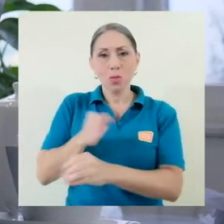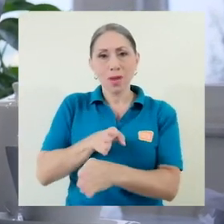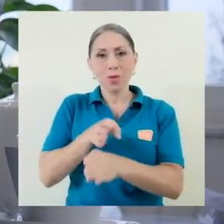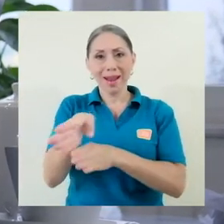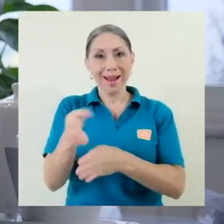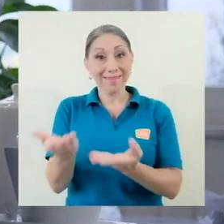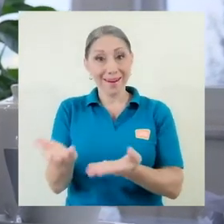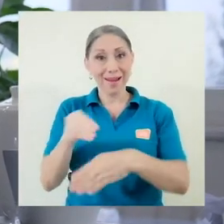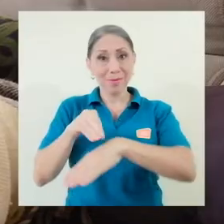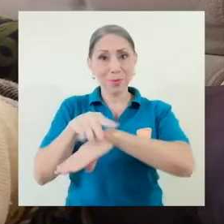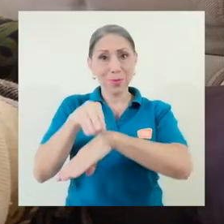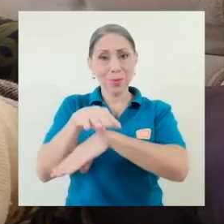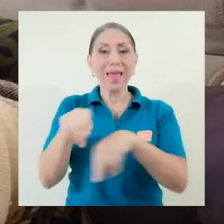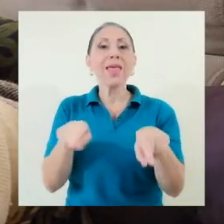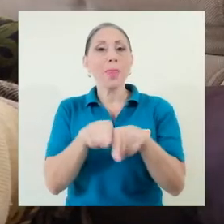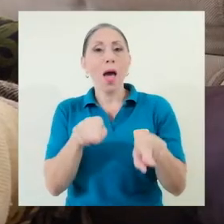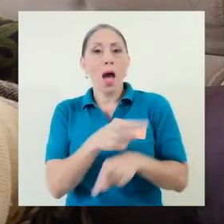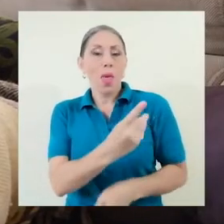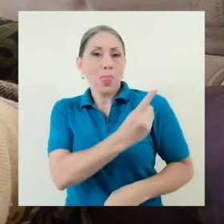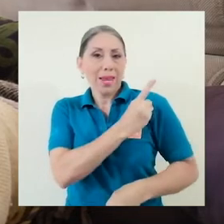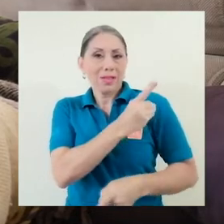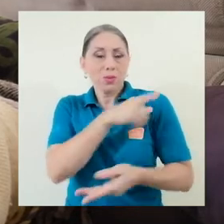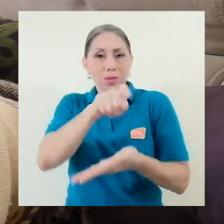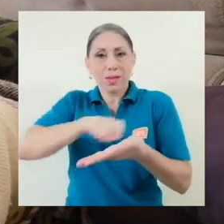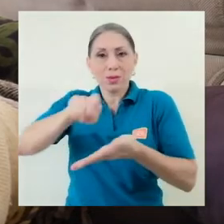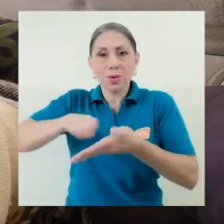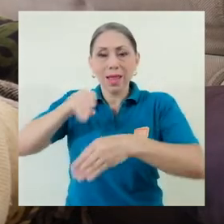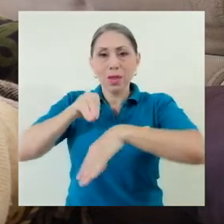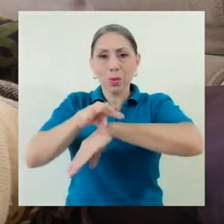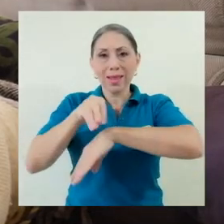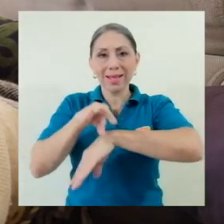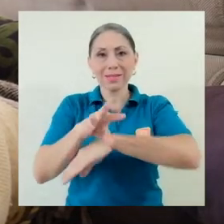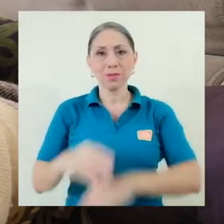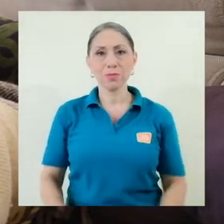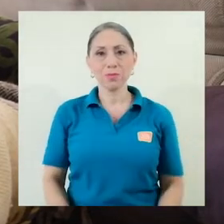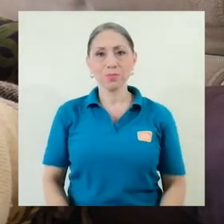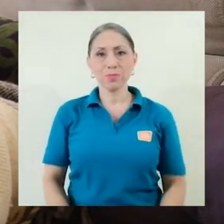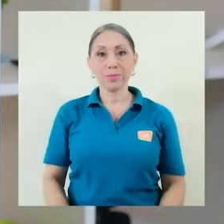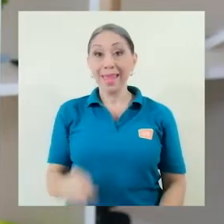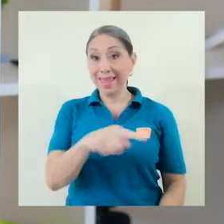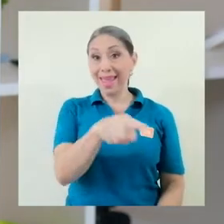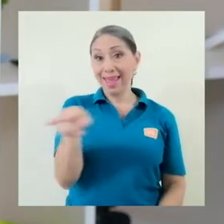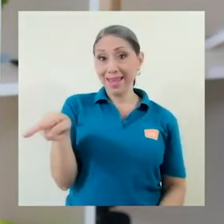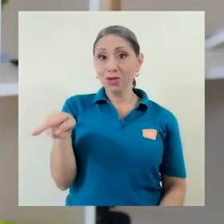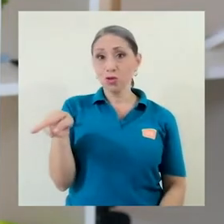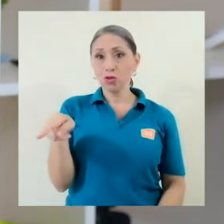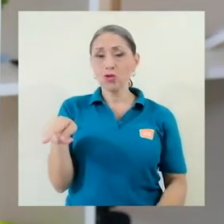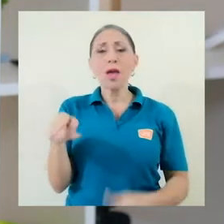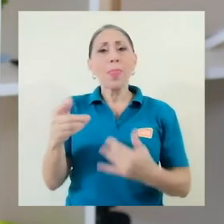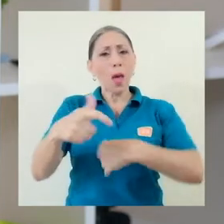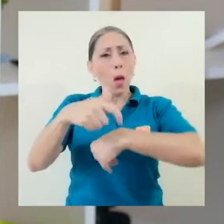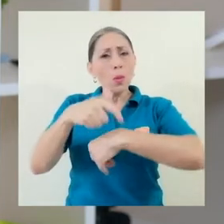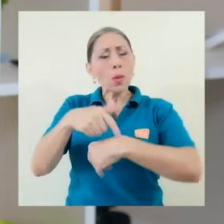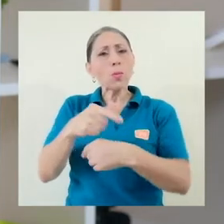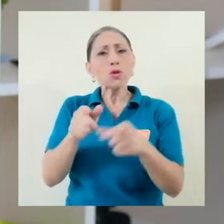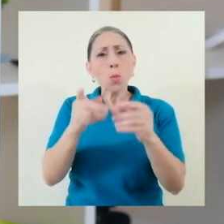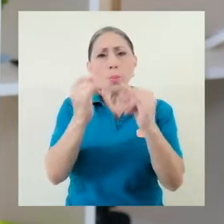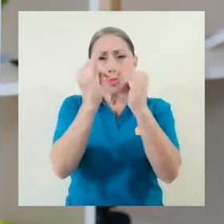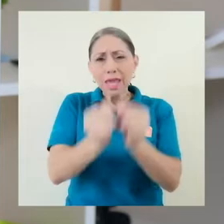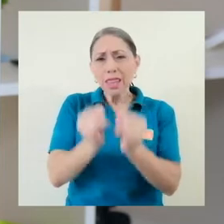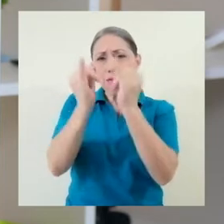cuarto año de la carrera, así como de la dirección de la Escuela de Orientación. Ellos brindan sesiones